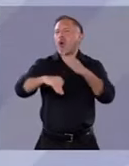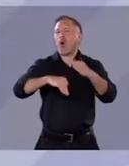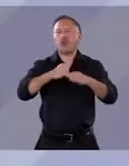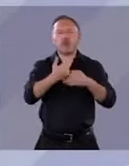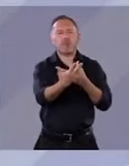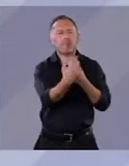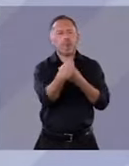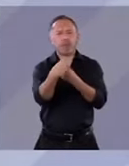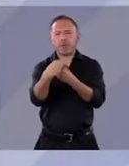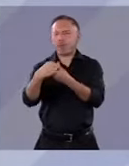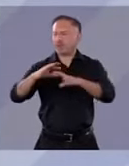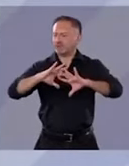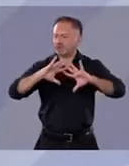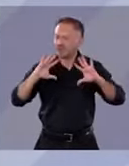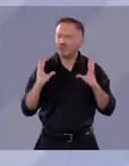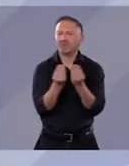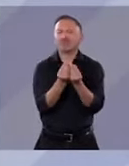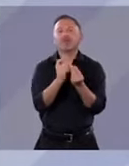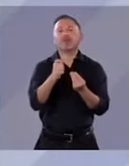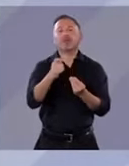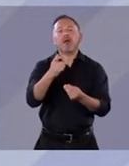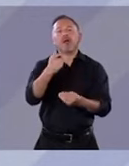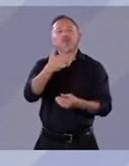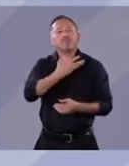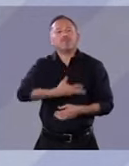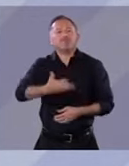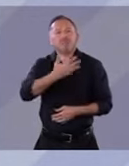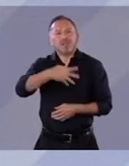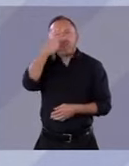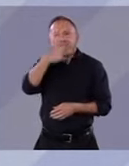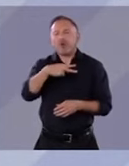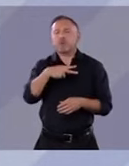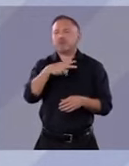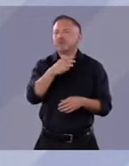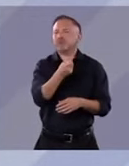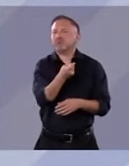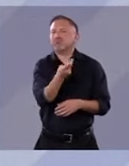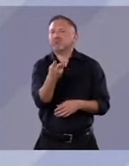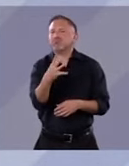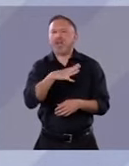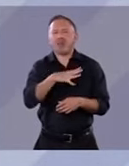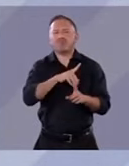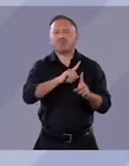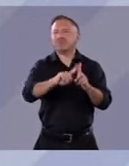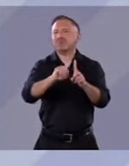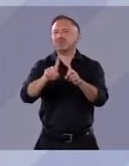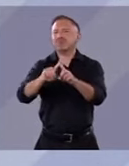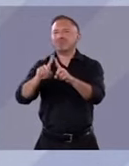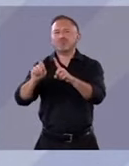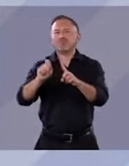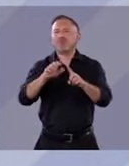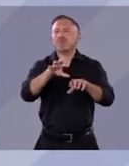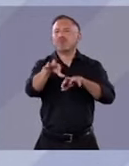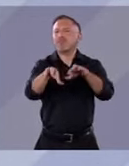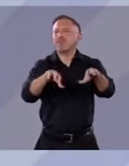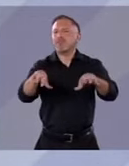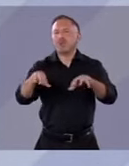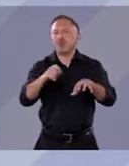un país plural, somos un país que tiene que construir consensos, somos un país multietnico,